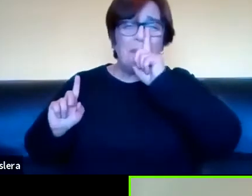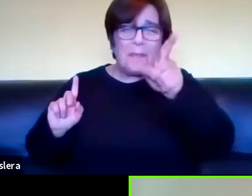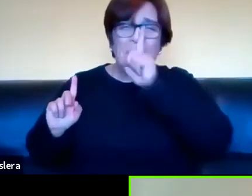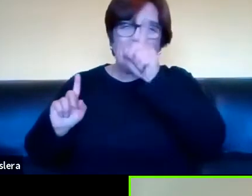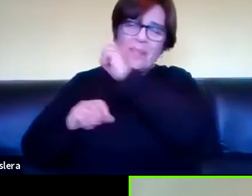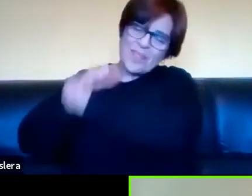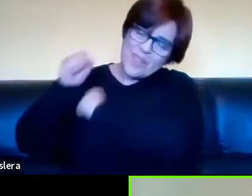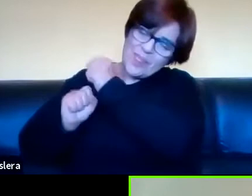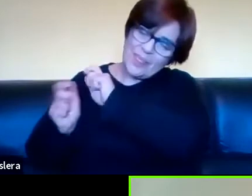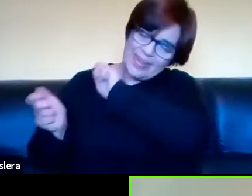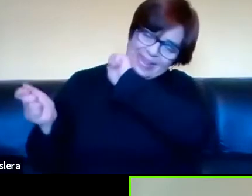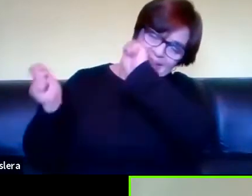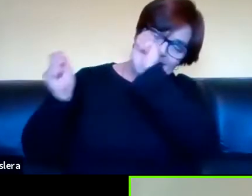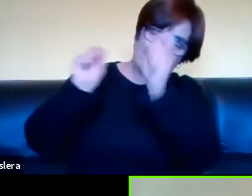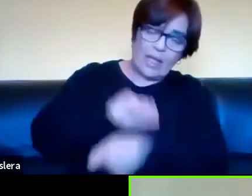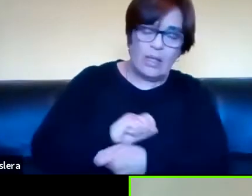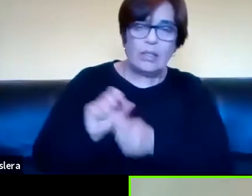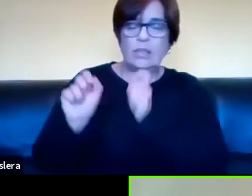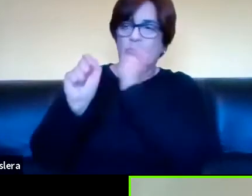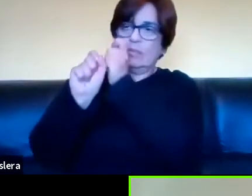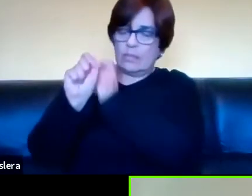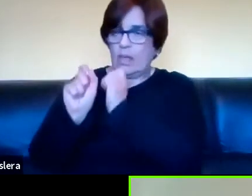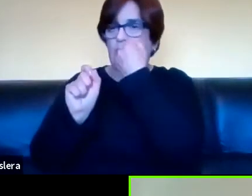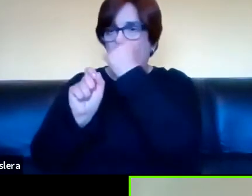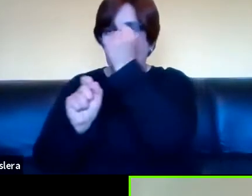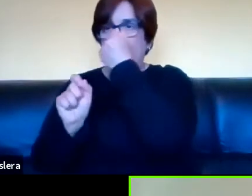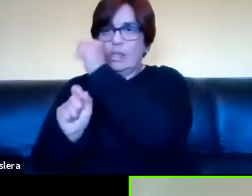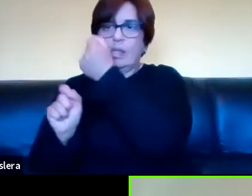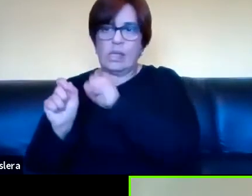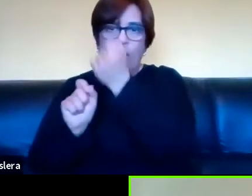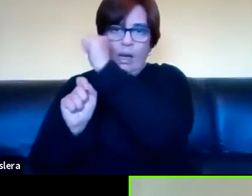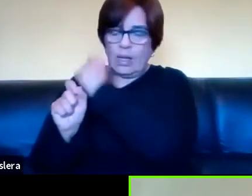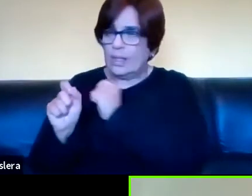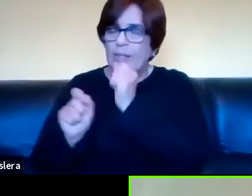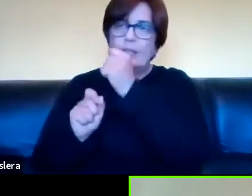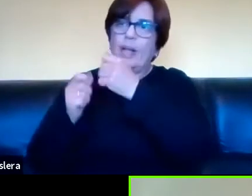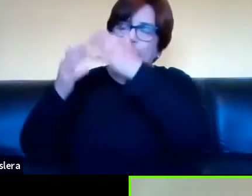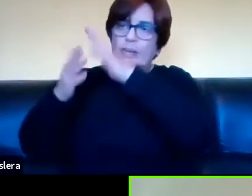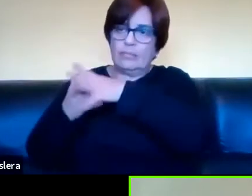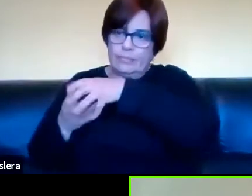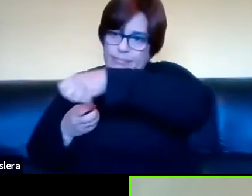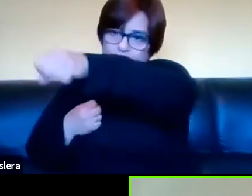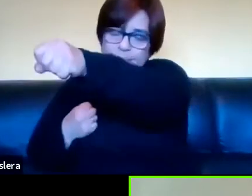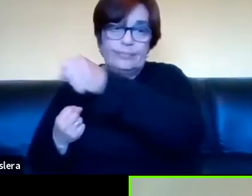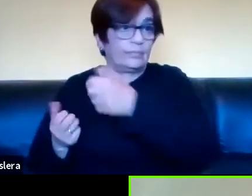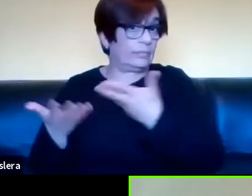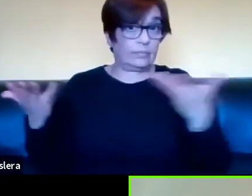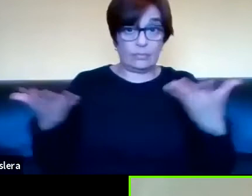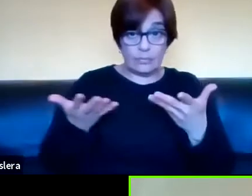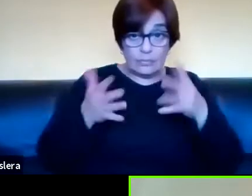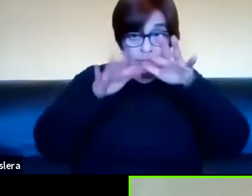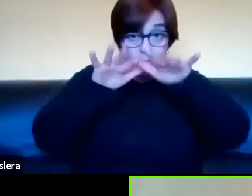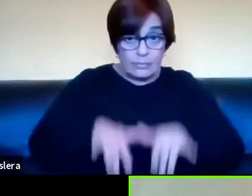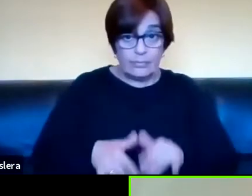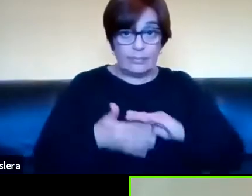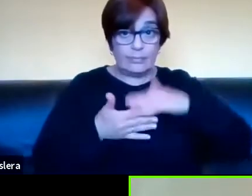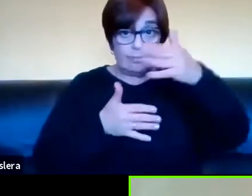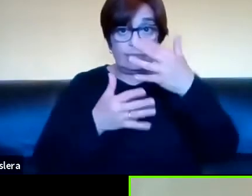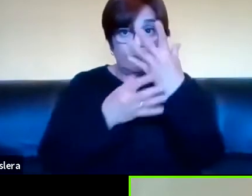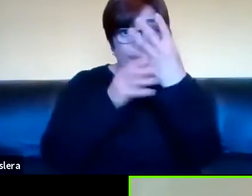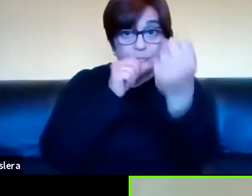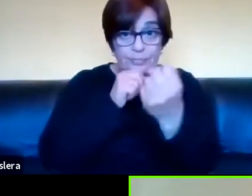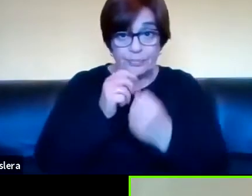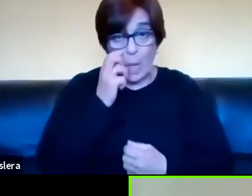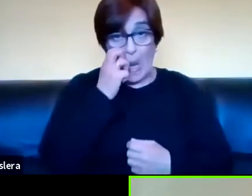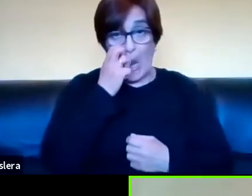de lo que eran las escrituras primeras en piedras en papiros a lo que es hoy la escritura y esa